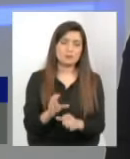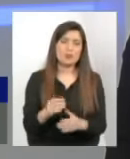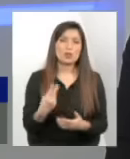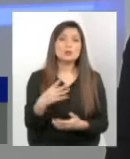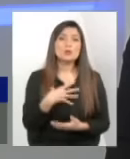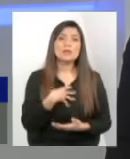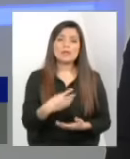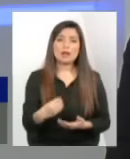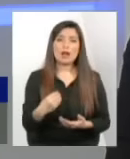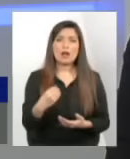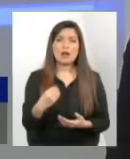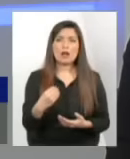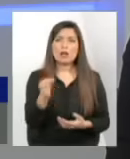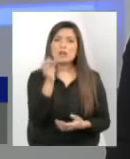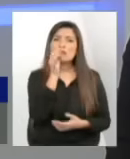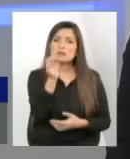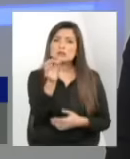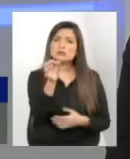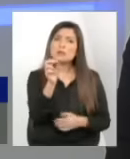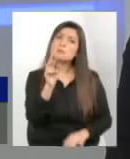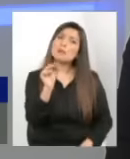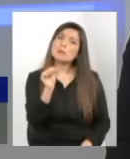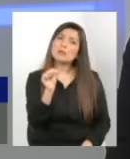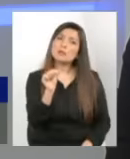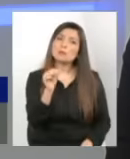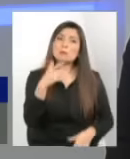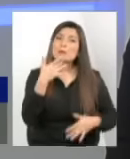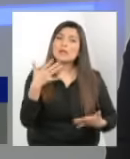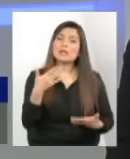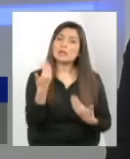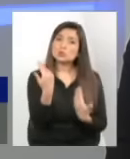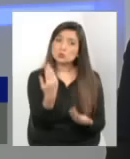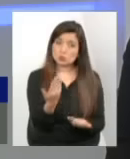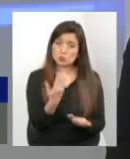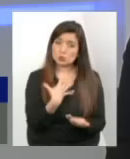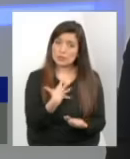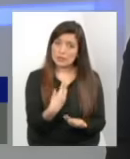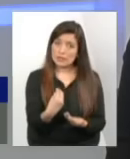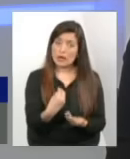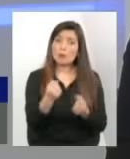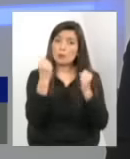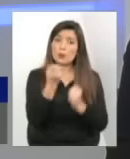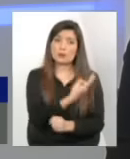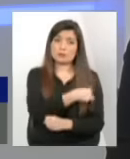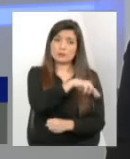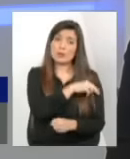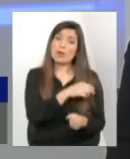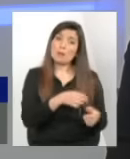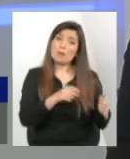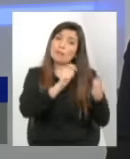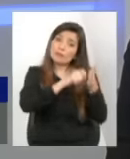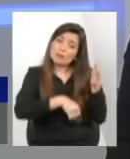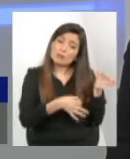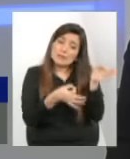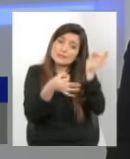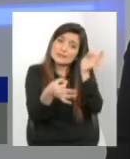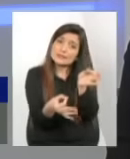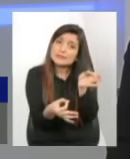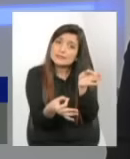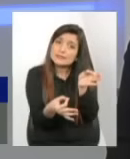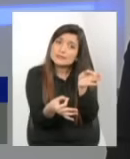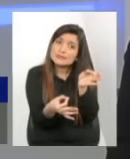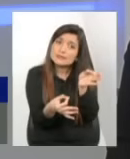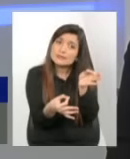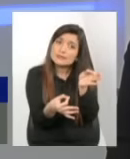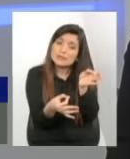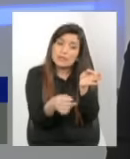hija va y le dicen mamita para que su hija pueda tener padrino firme esta formita firma la forma y hace 31